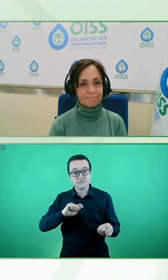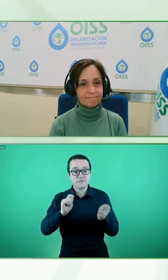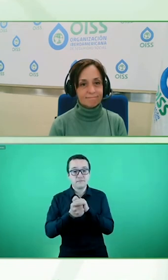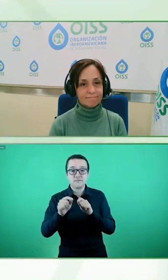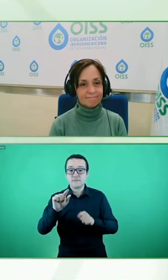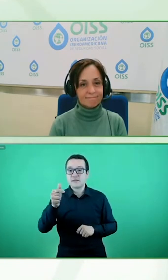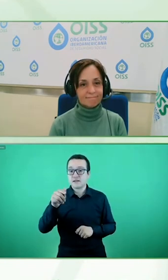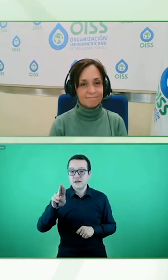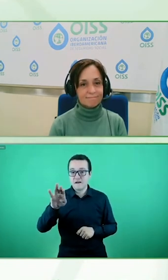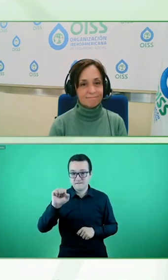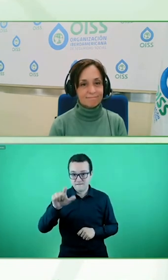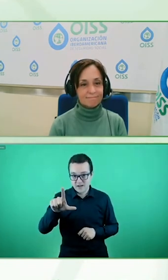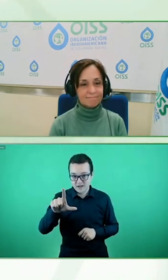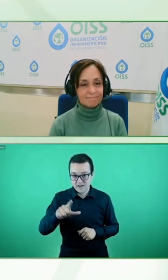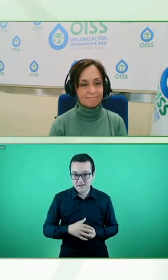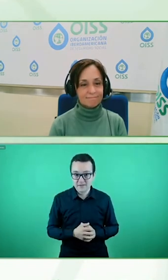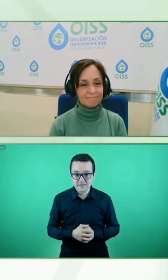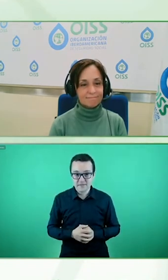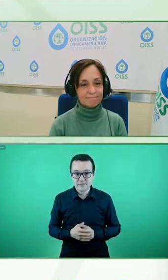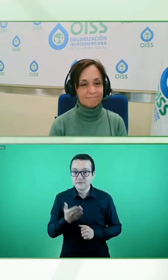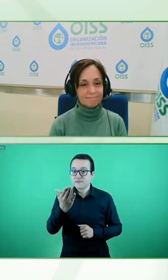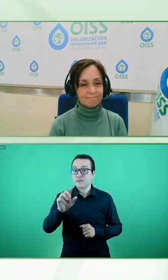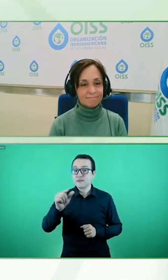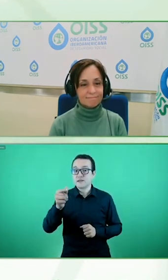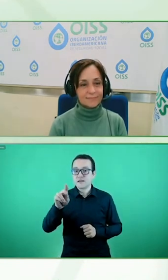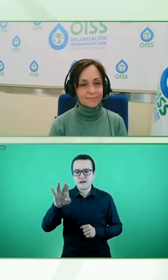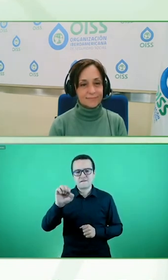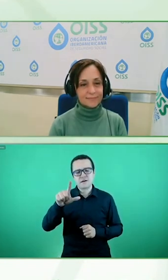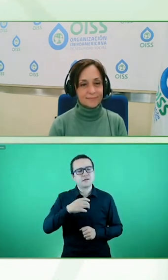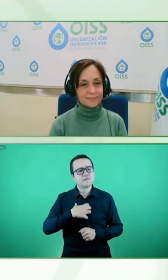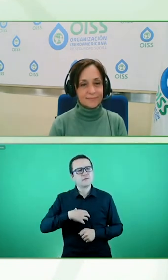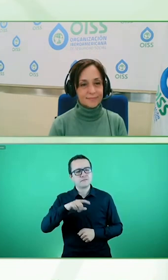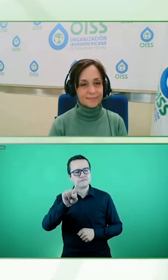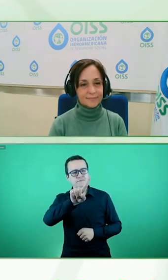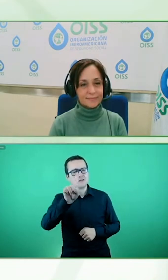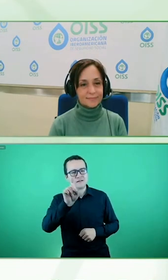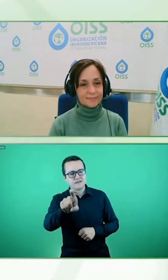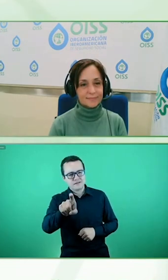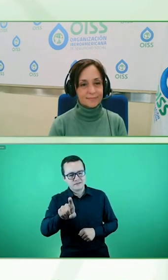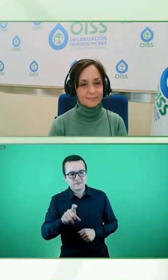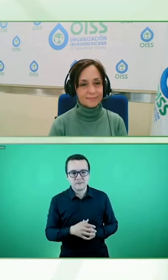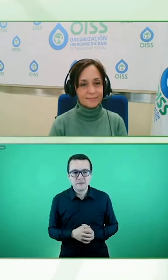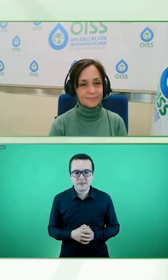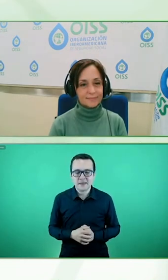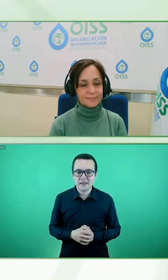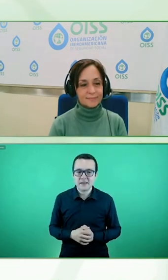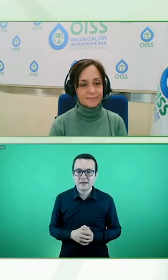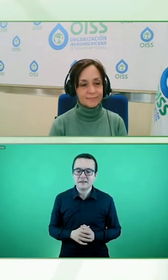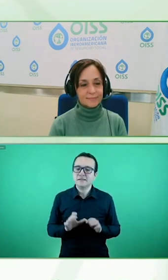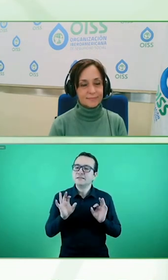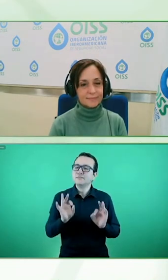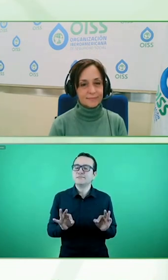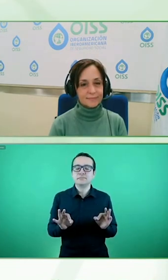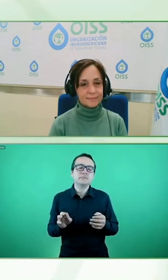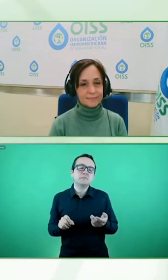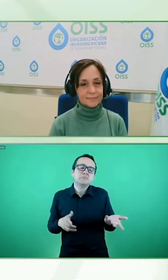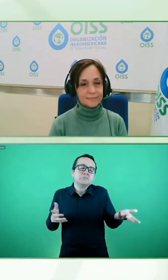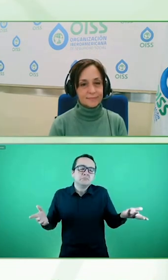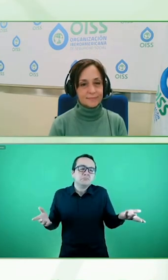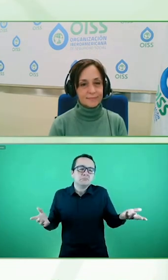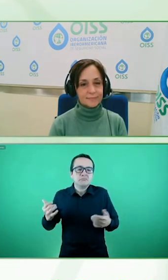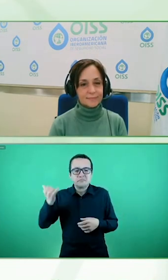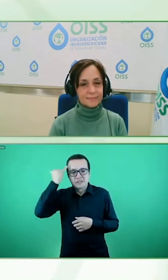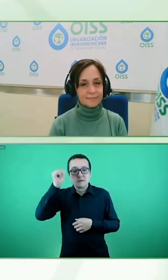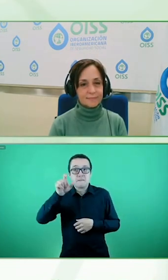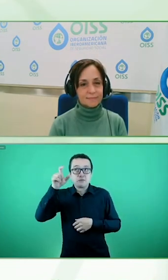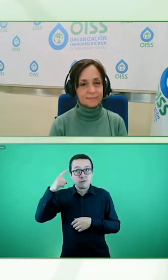y Gabriel a mí me gustaría preguntarte por las barreras de un emprendimiento como el tuyo como una organización como